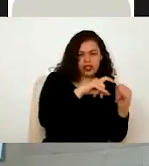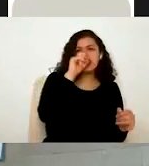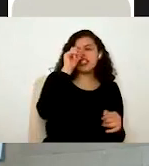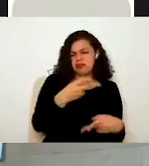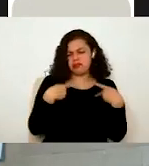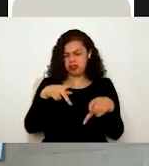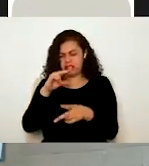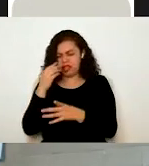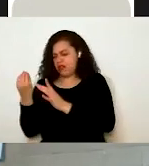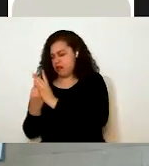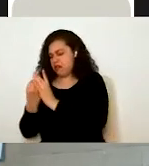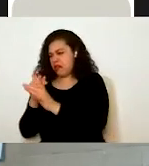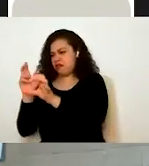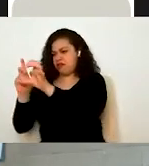personal.